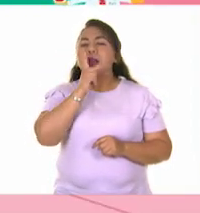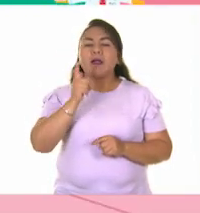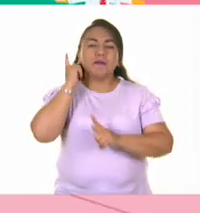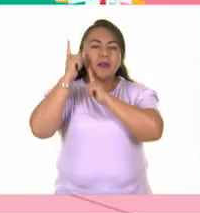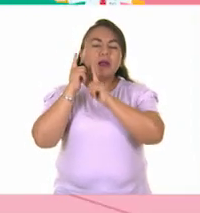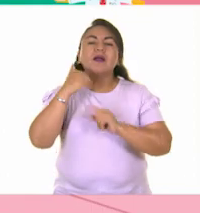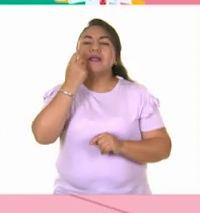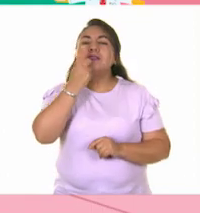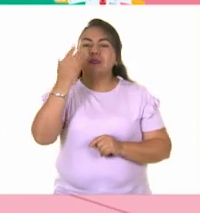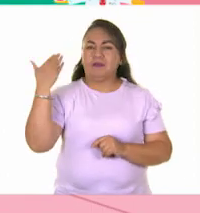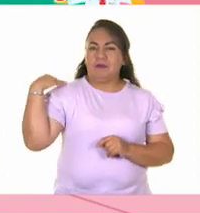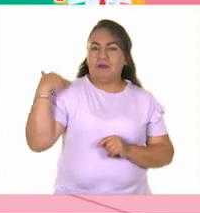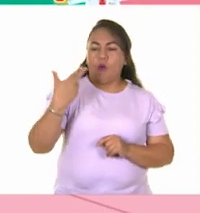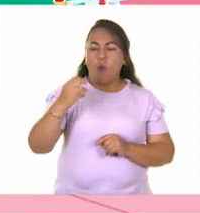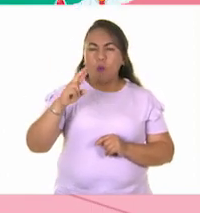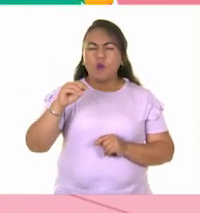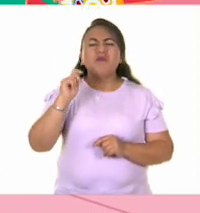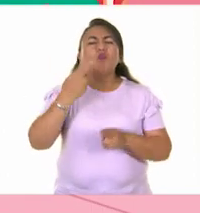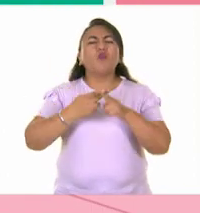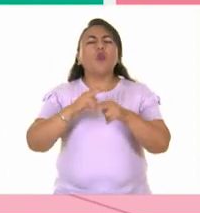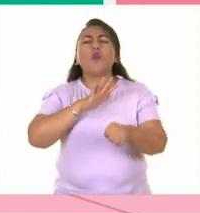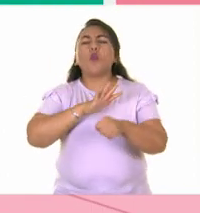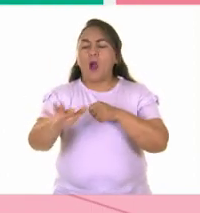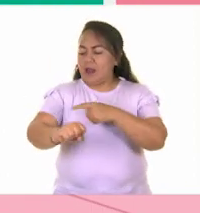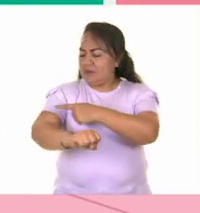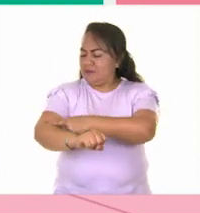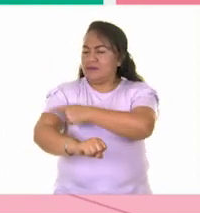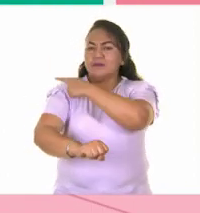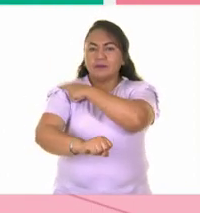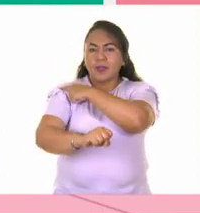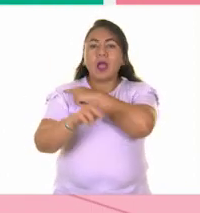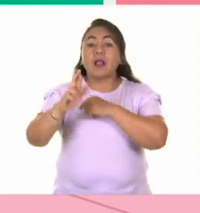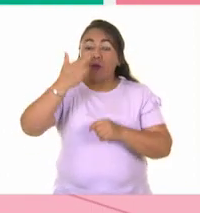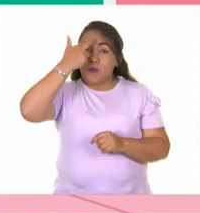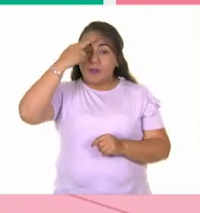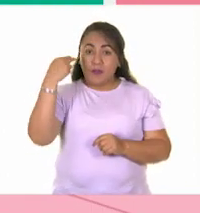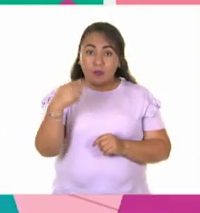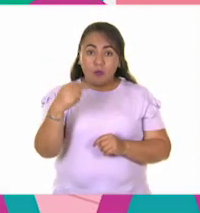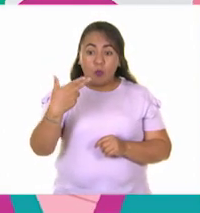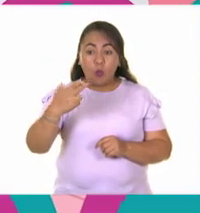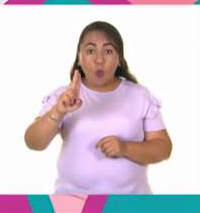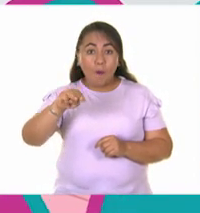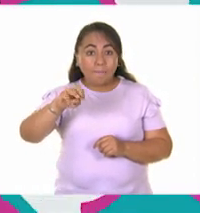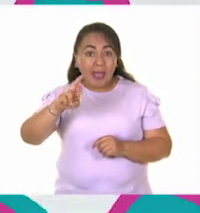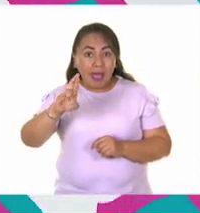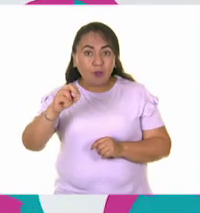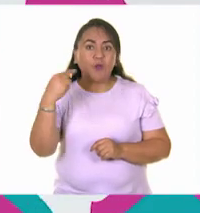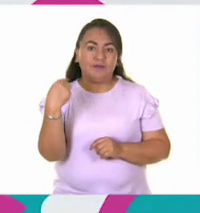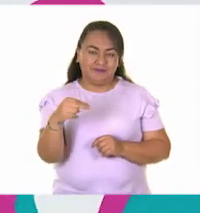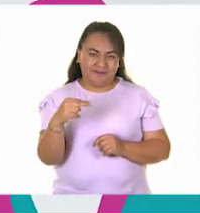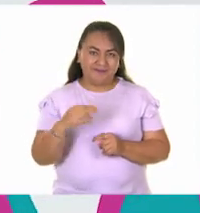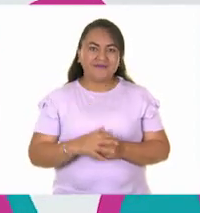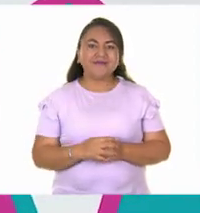próxima vez que alguien les pregunte qué hueso une al codo con el hombro, recuerden que es el húmero.